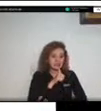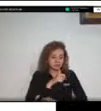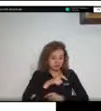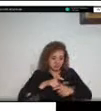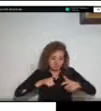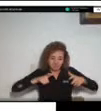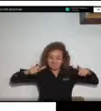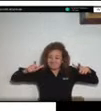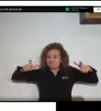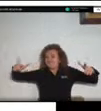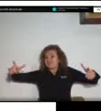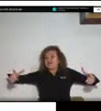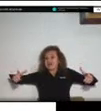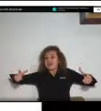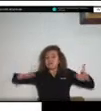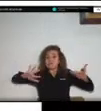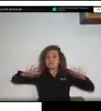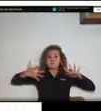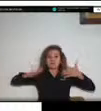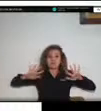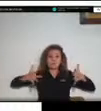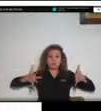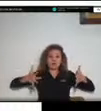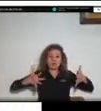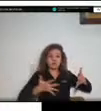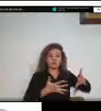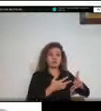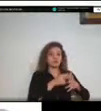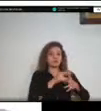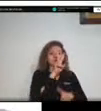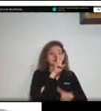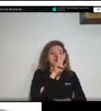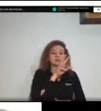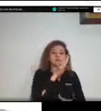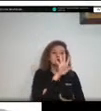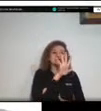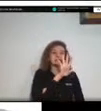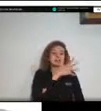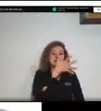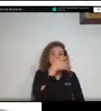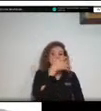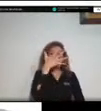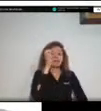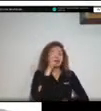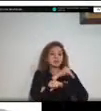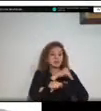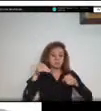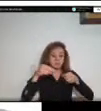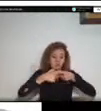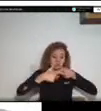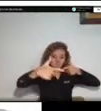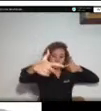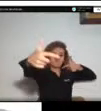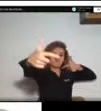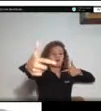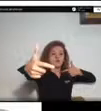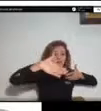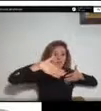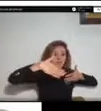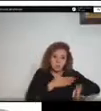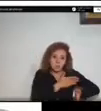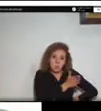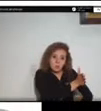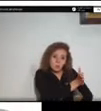de agua que tiene un ancho de cerca de 400-500 metros y sobre esta curva particularmente está